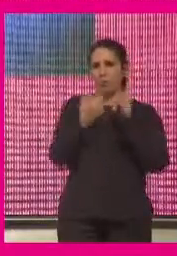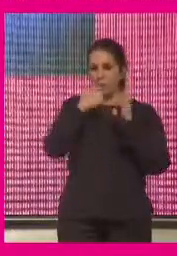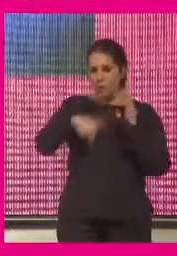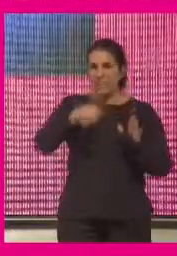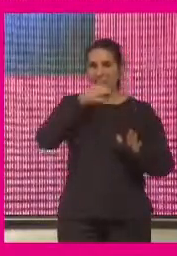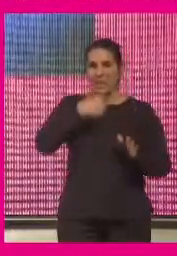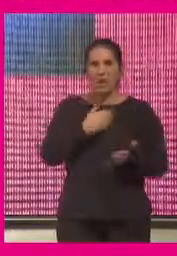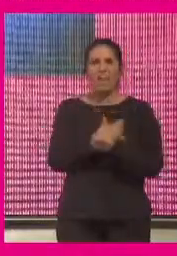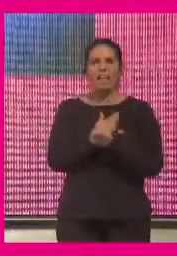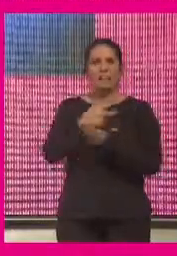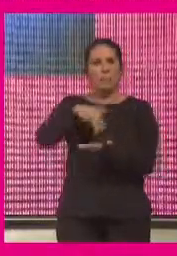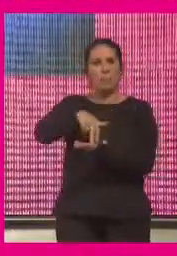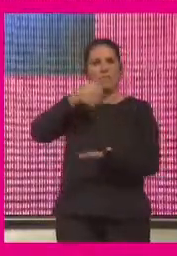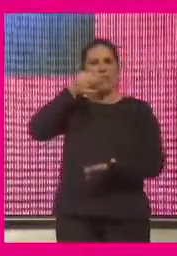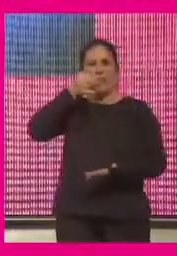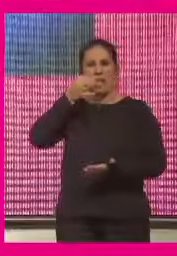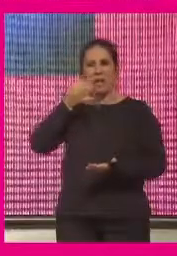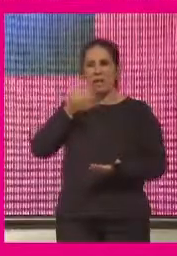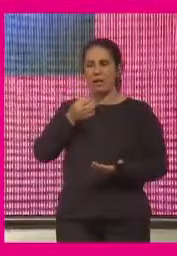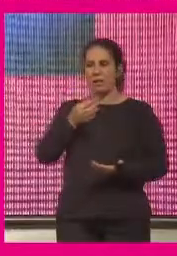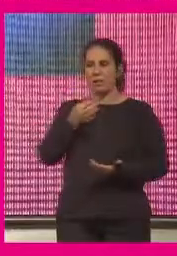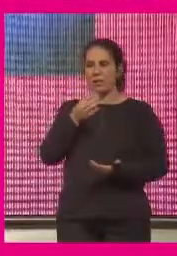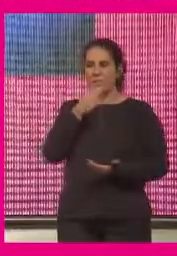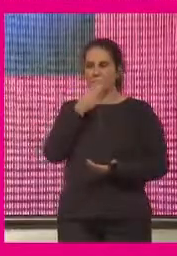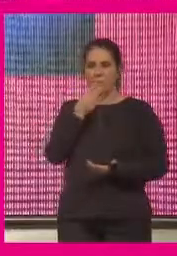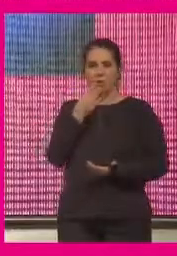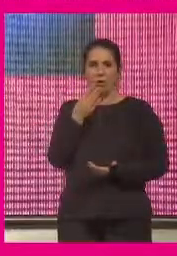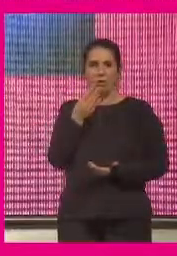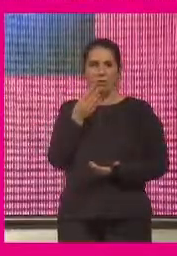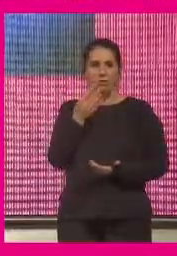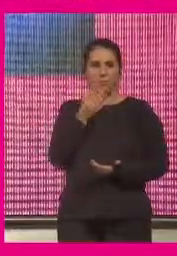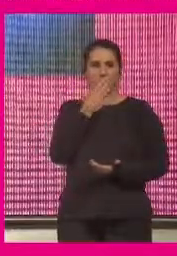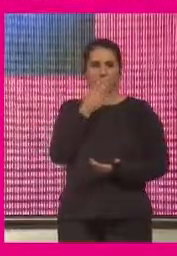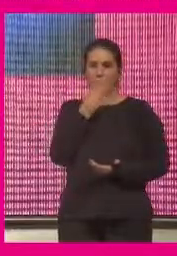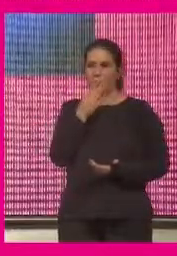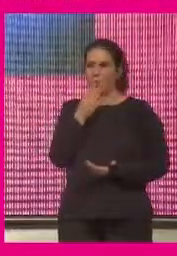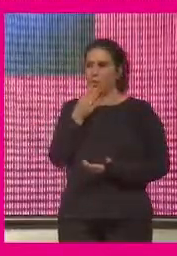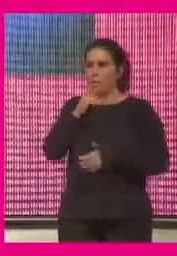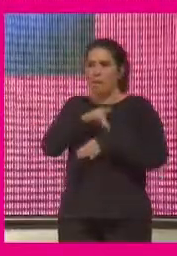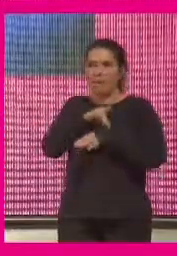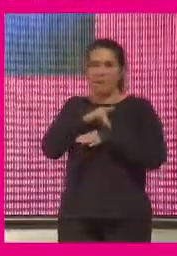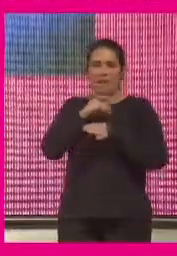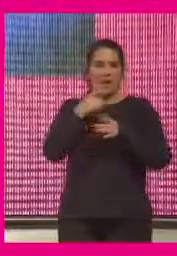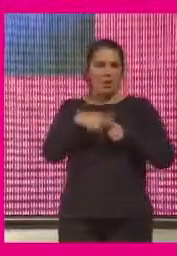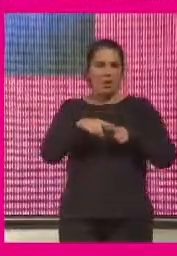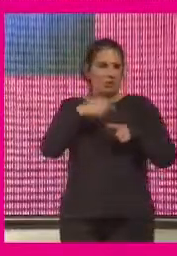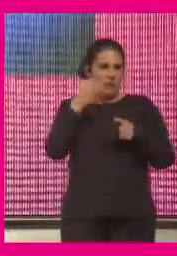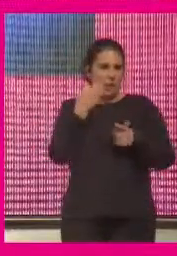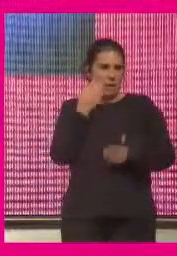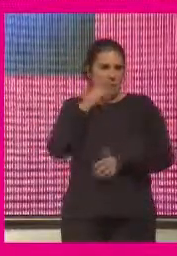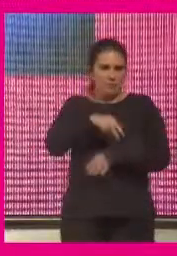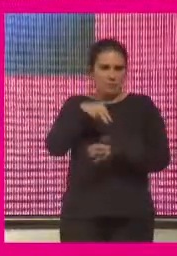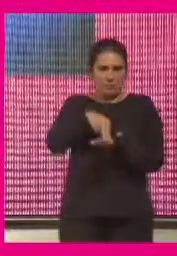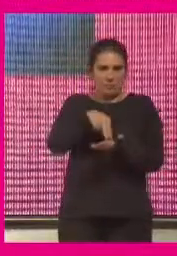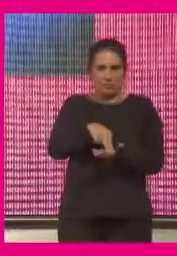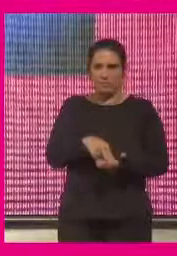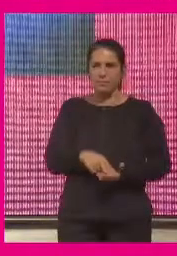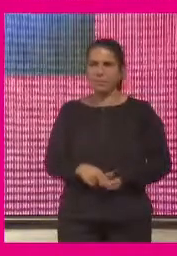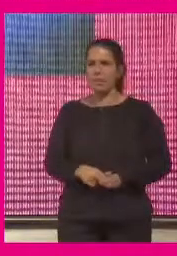tarde tengo clases presenciales porque voy a un laboratorio a enseñar hay cosas la medicina etcétera etcétera entonces bueno